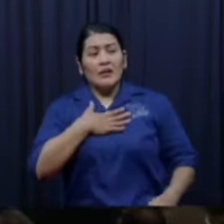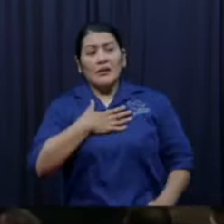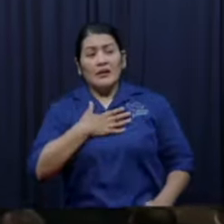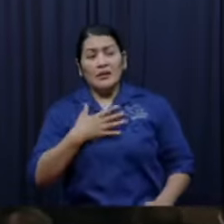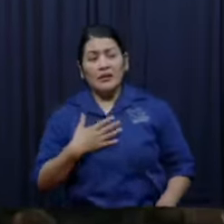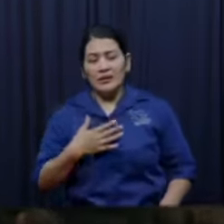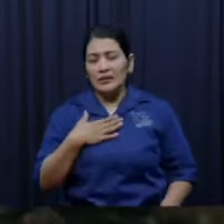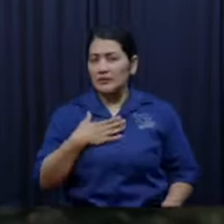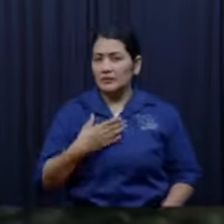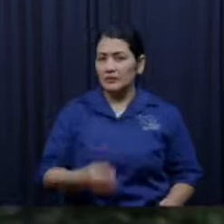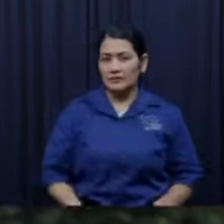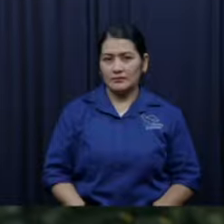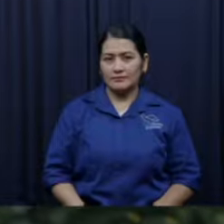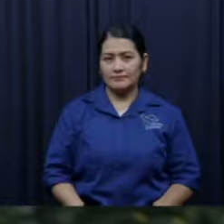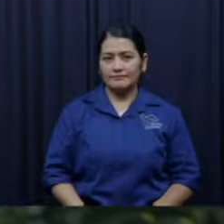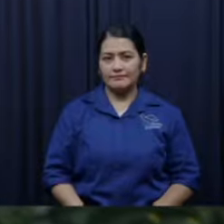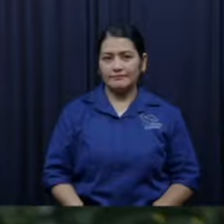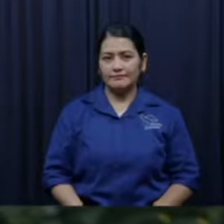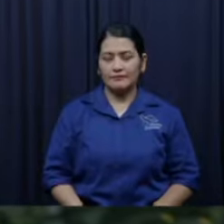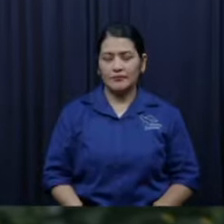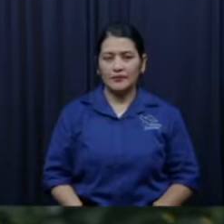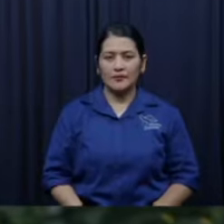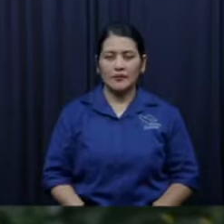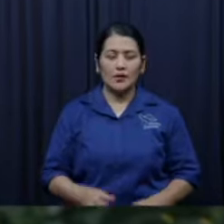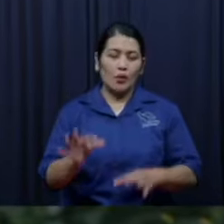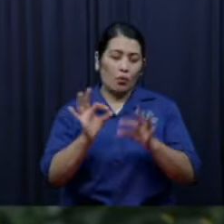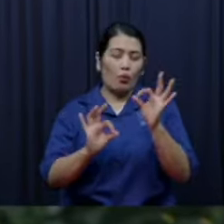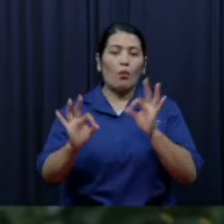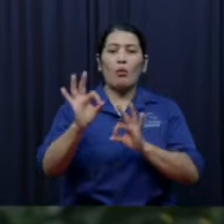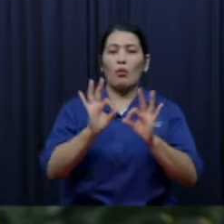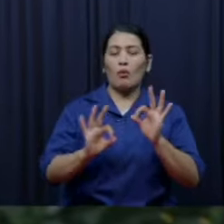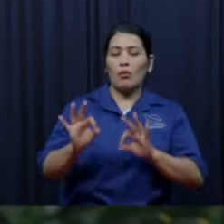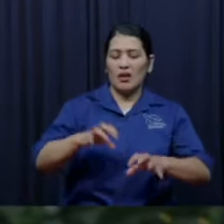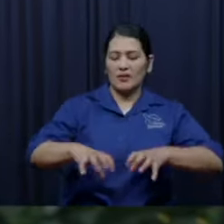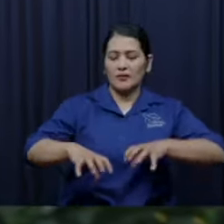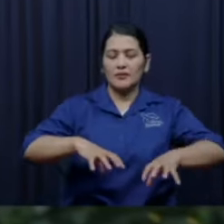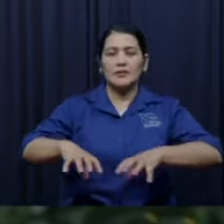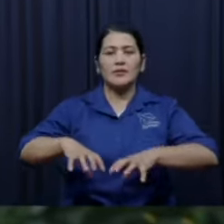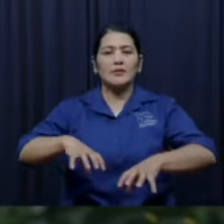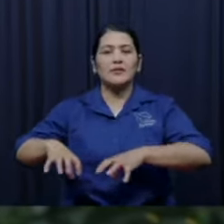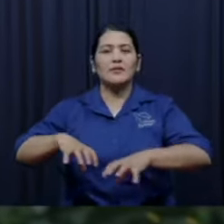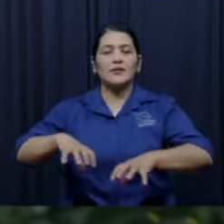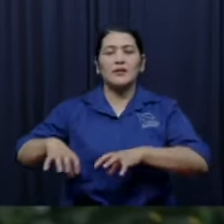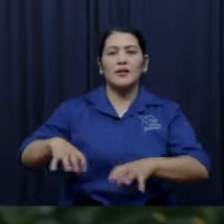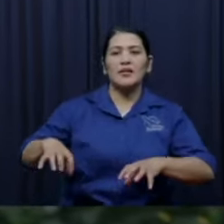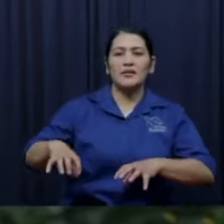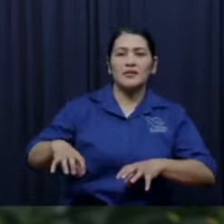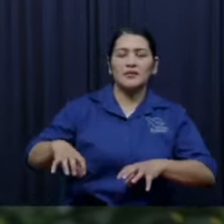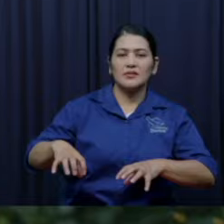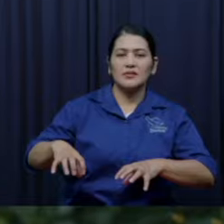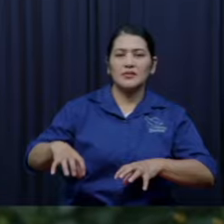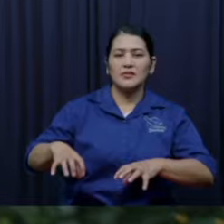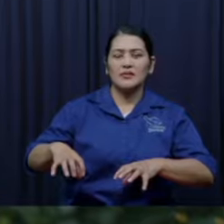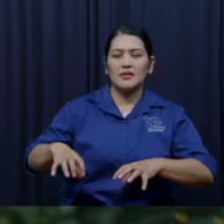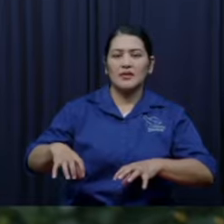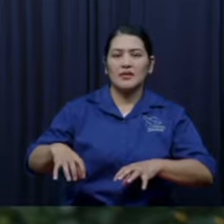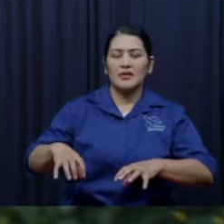usted no ha visto unas corridas de toro que se dan en algunos lugares de España que sueltan un toro y todos salen despetacados